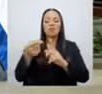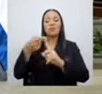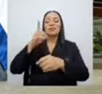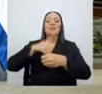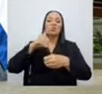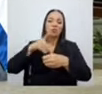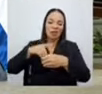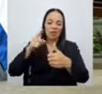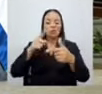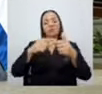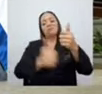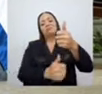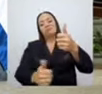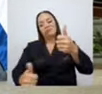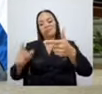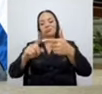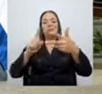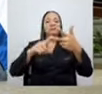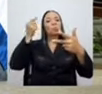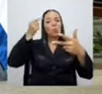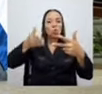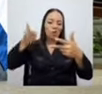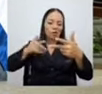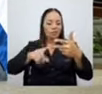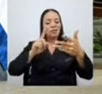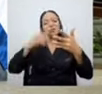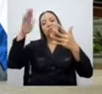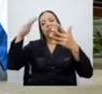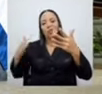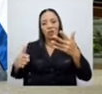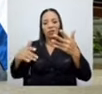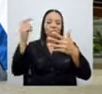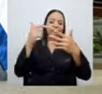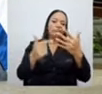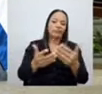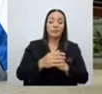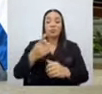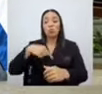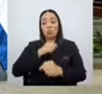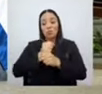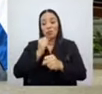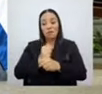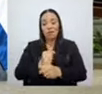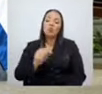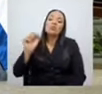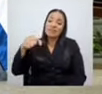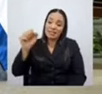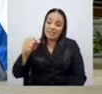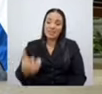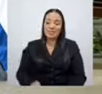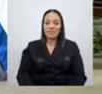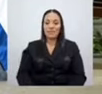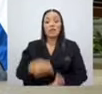medios, de burócratas, de la contraloría, etc. ¿Es nuestro trabajo? Sí. ¿Nos